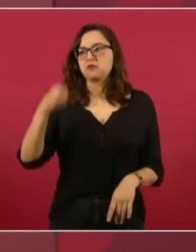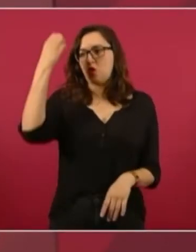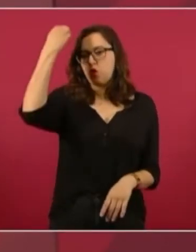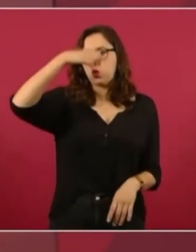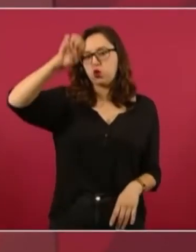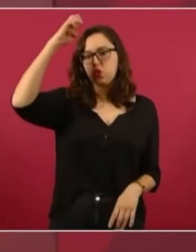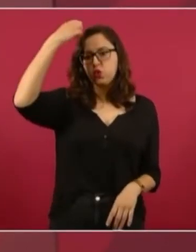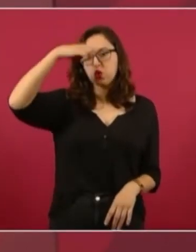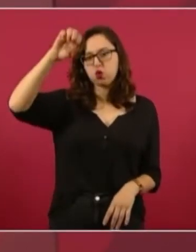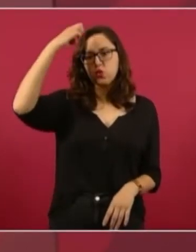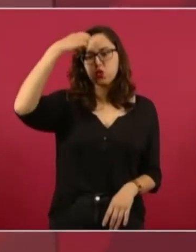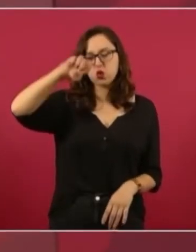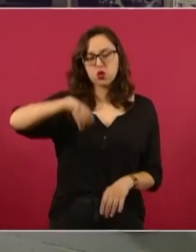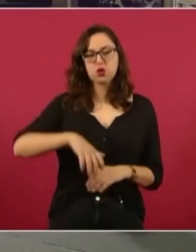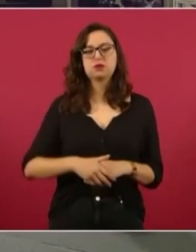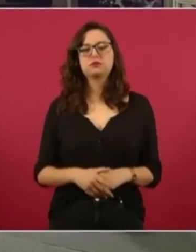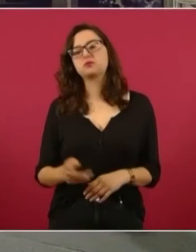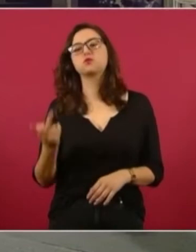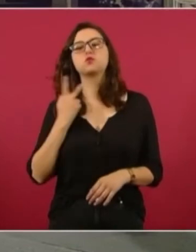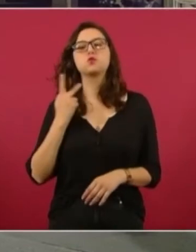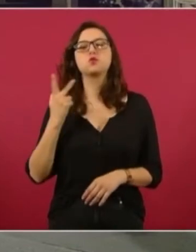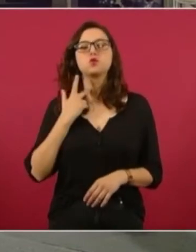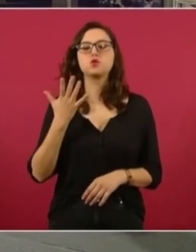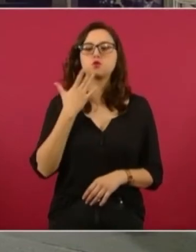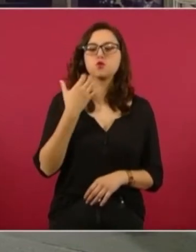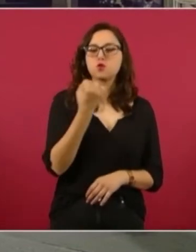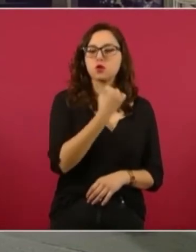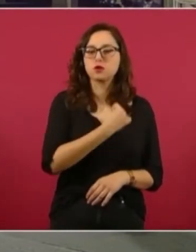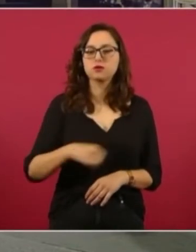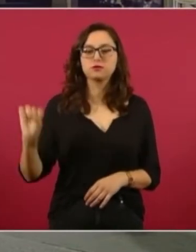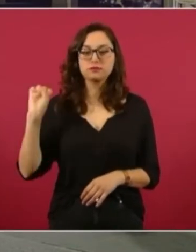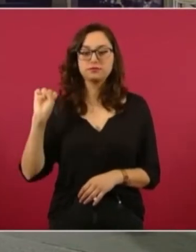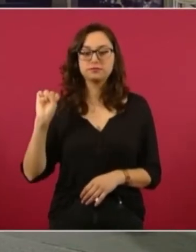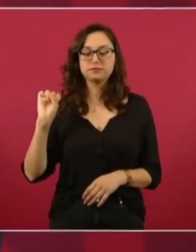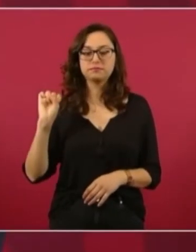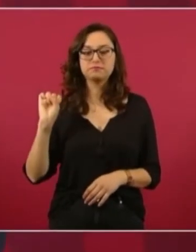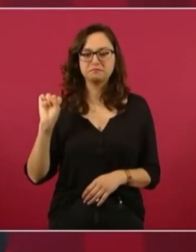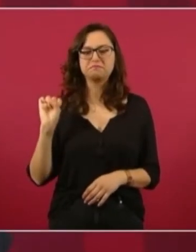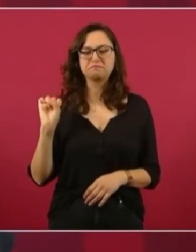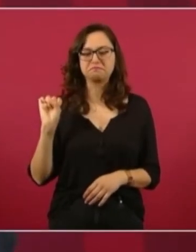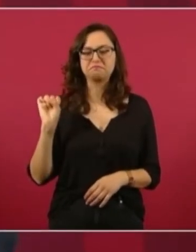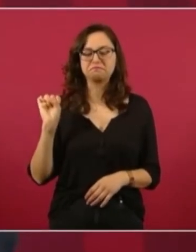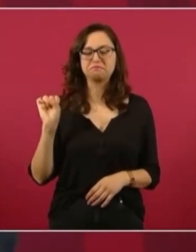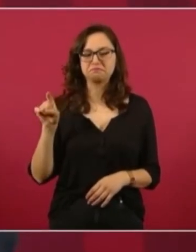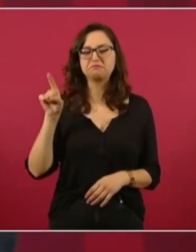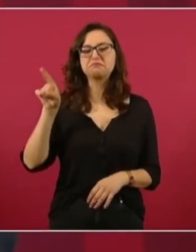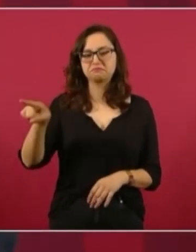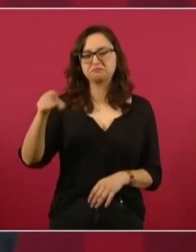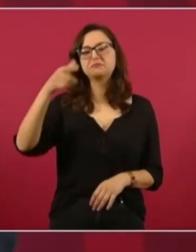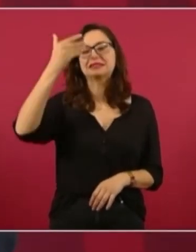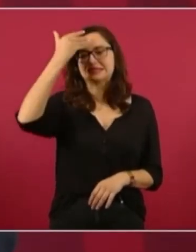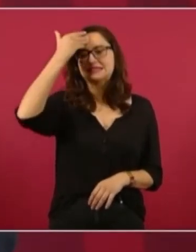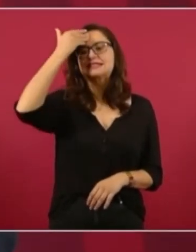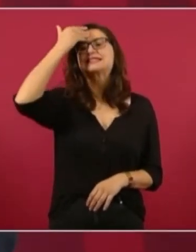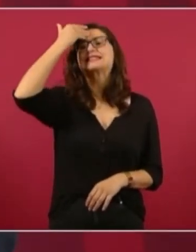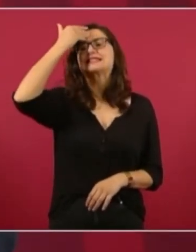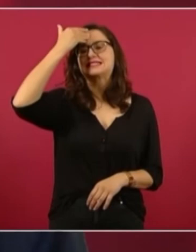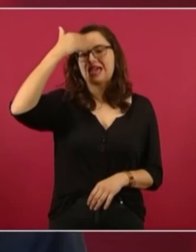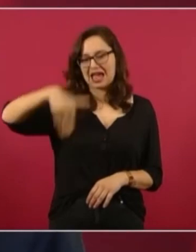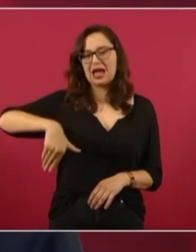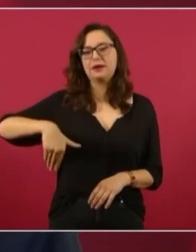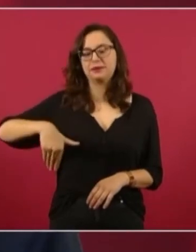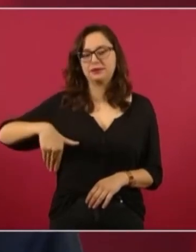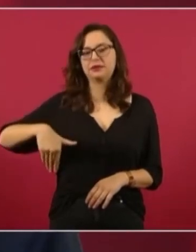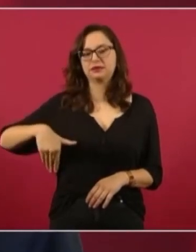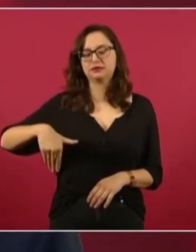política y sabe bien cuál